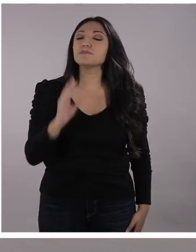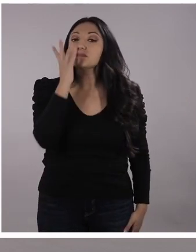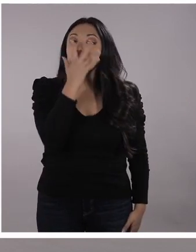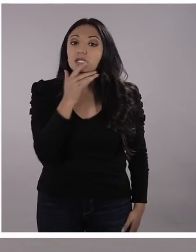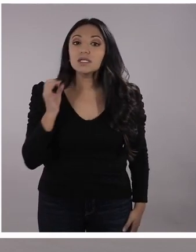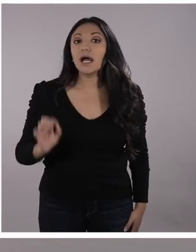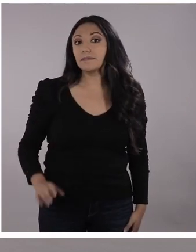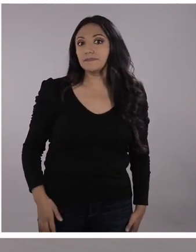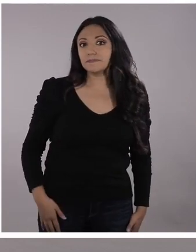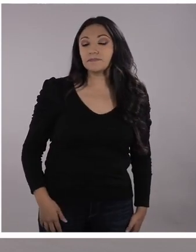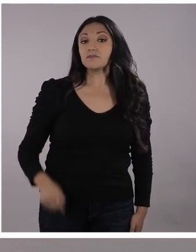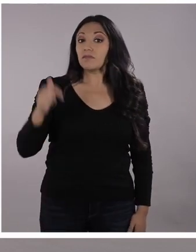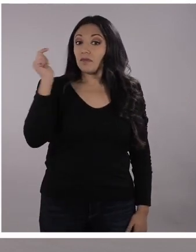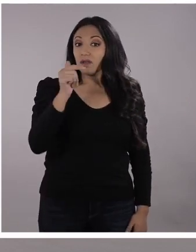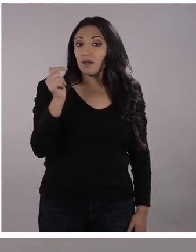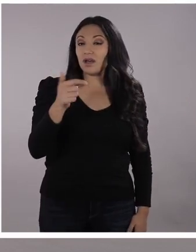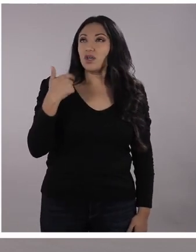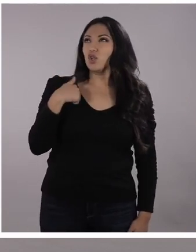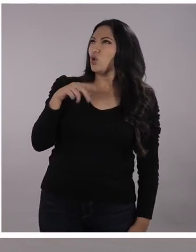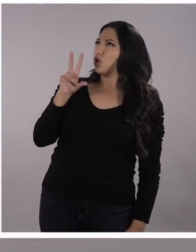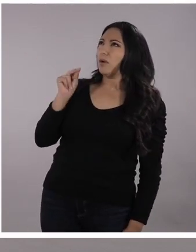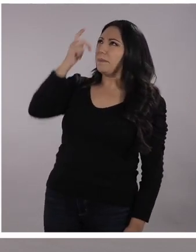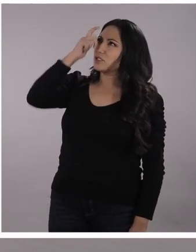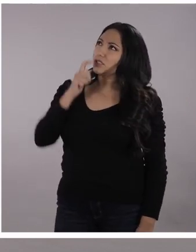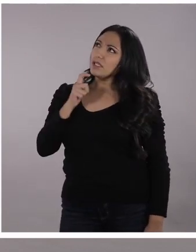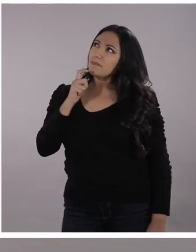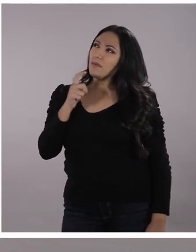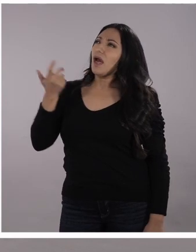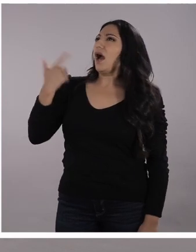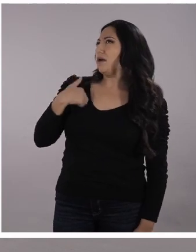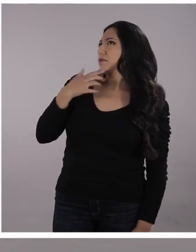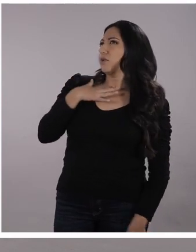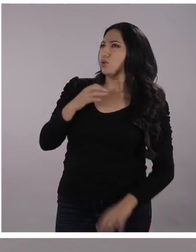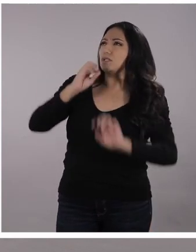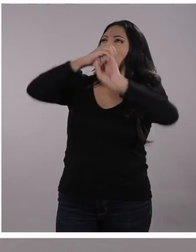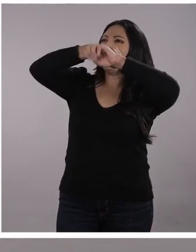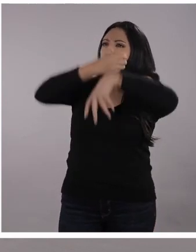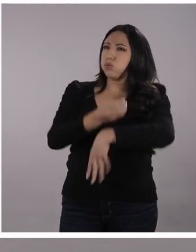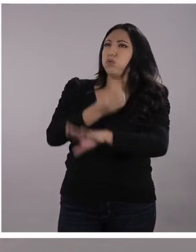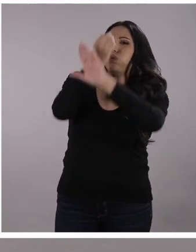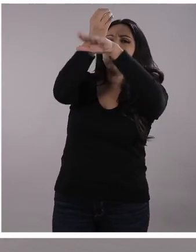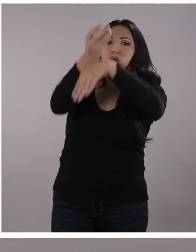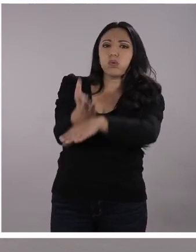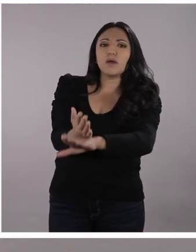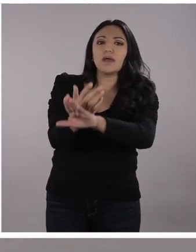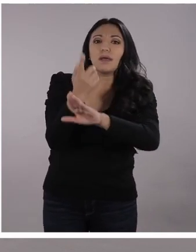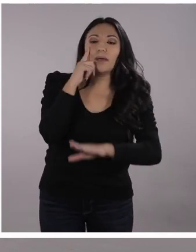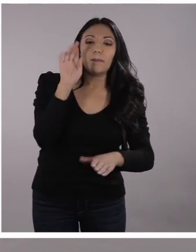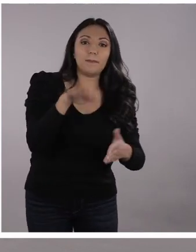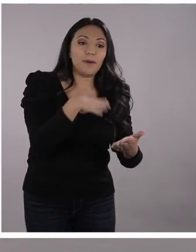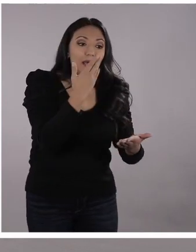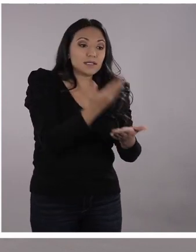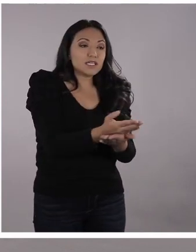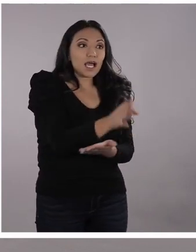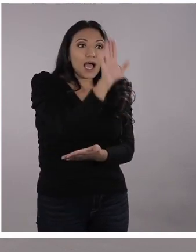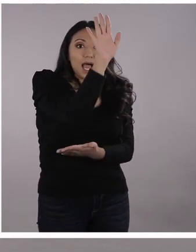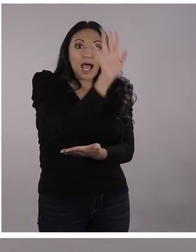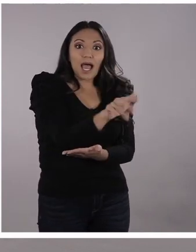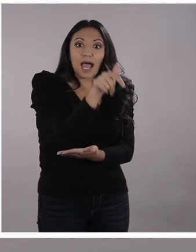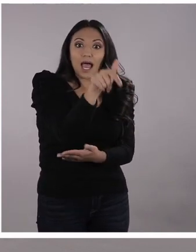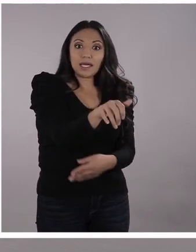A lo mejor, si yo no fuera persona, me hubiera gustado ser ballena, ¿sabe por qué? Porque me hubiera gustado llegar a la línea